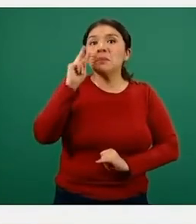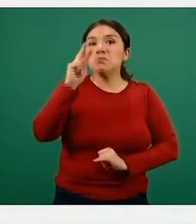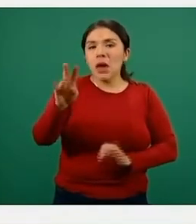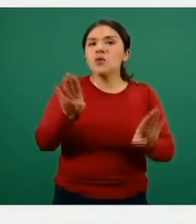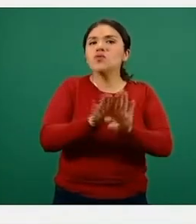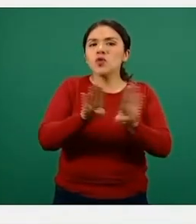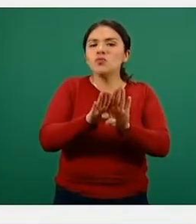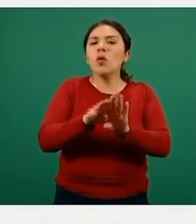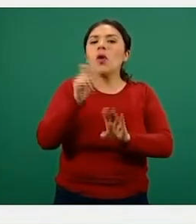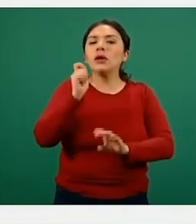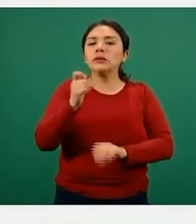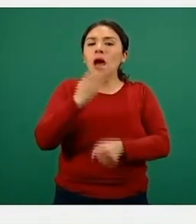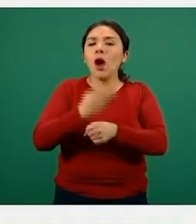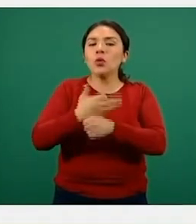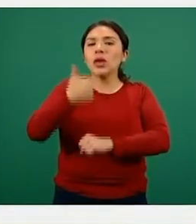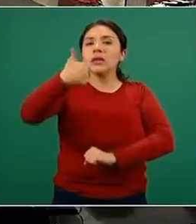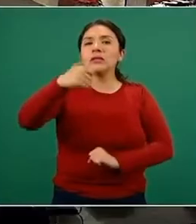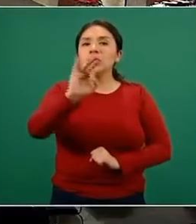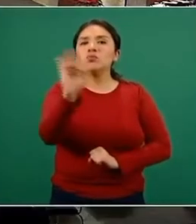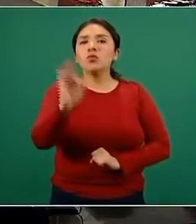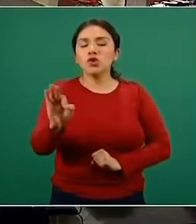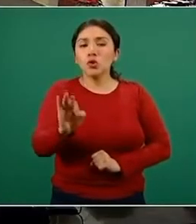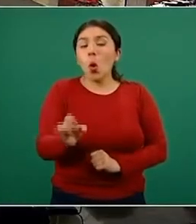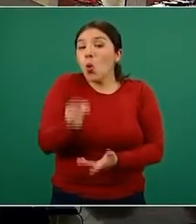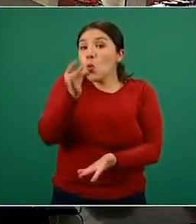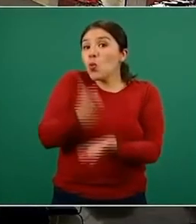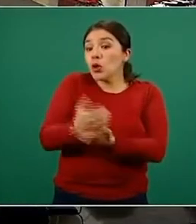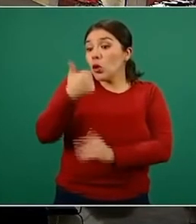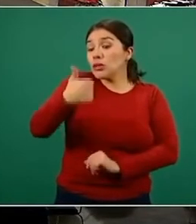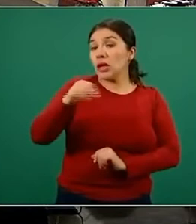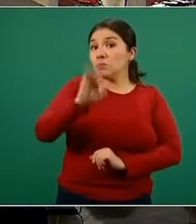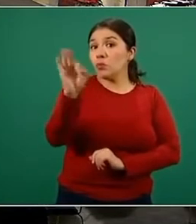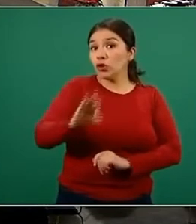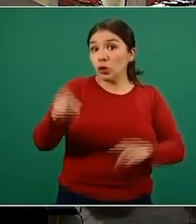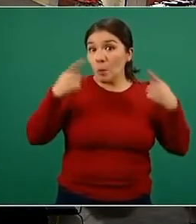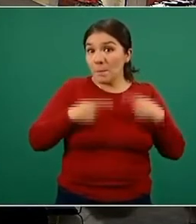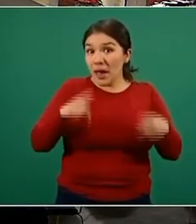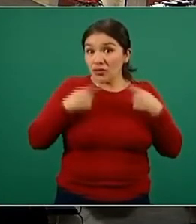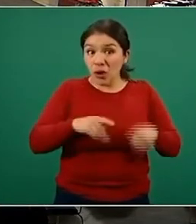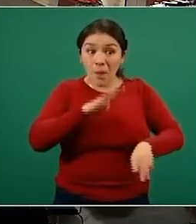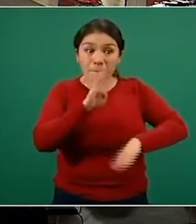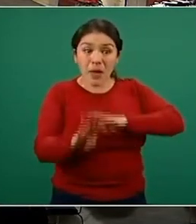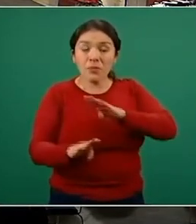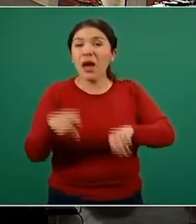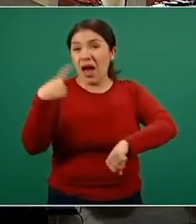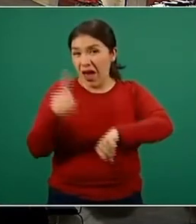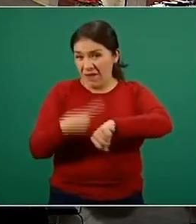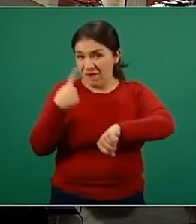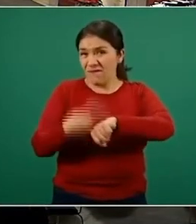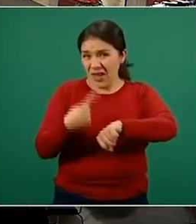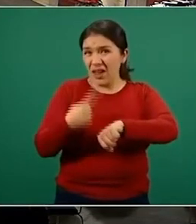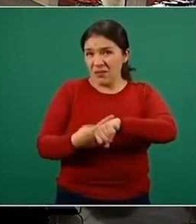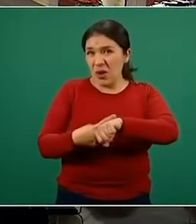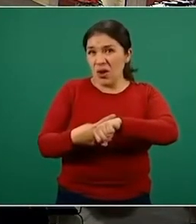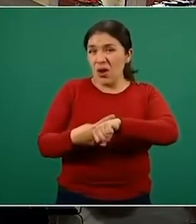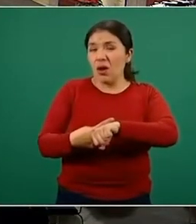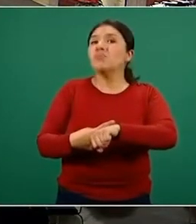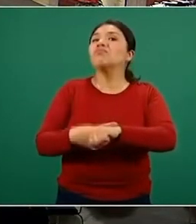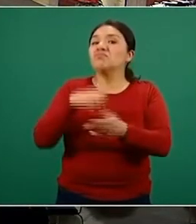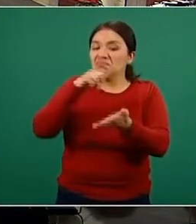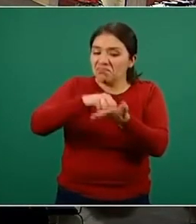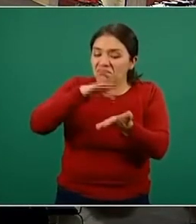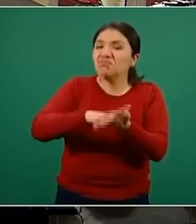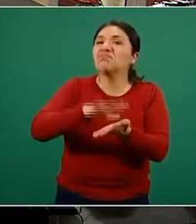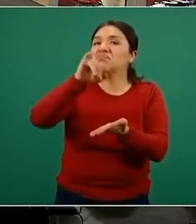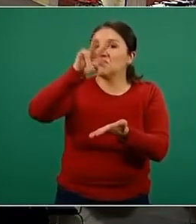proporción el 6%, es decir, sólo el 6% de las personas que están enfermando y siendo en su momento confirmadas